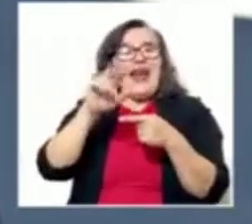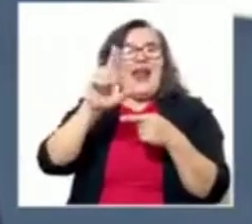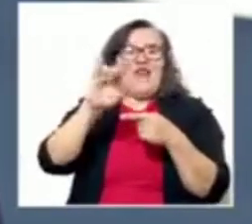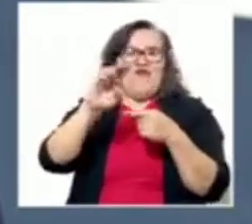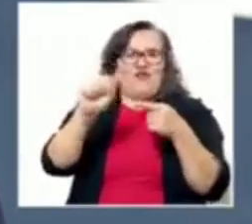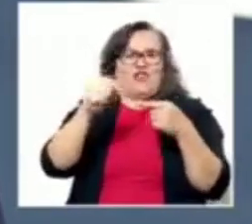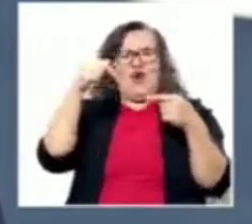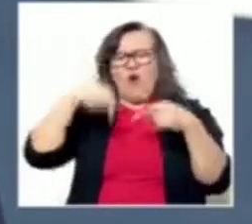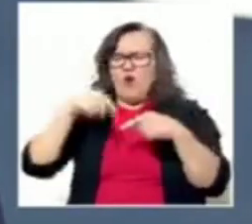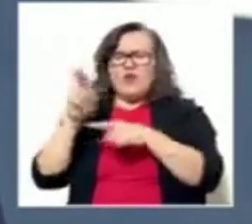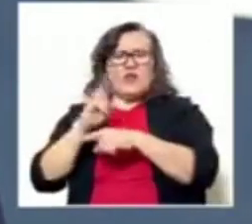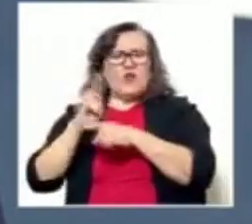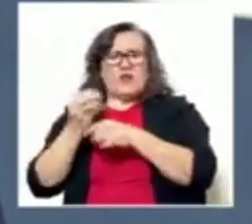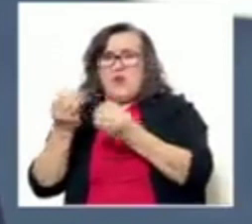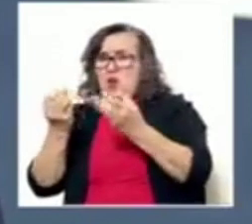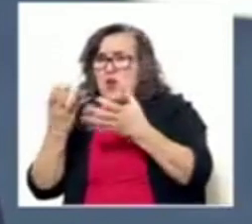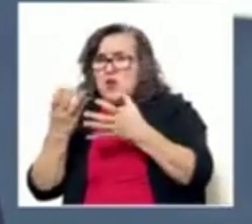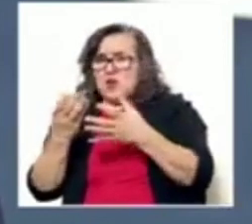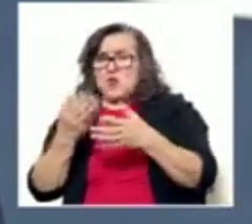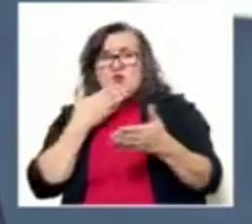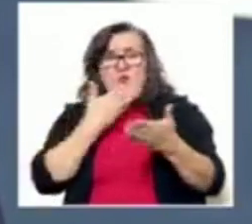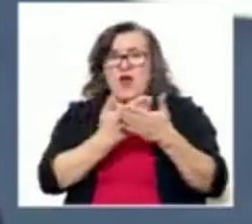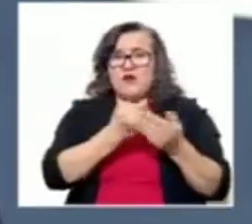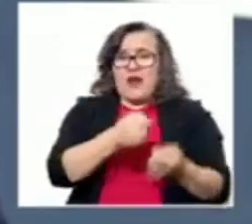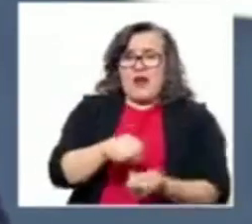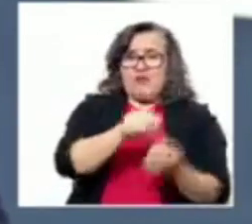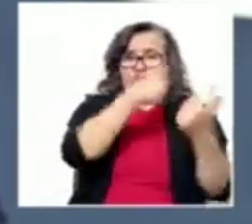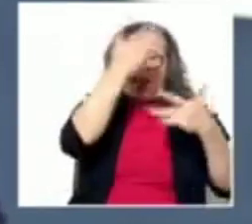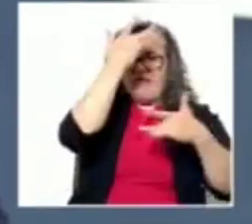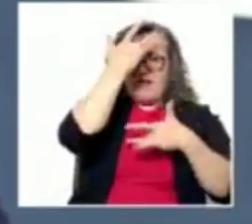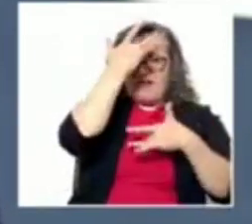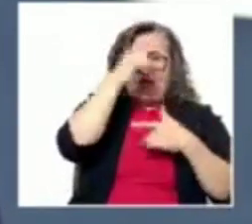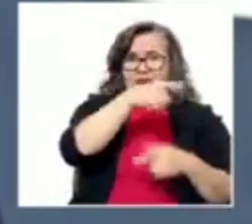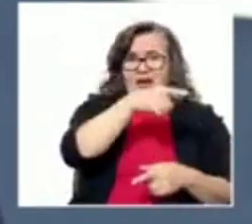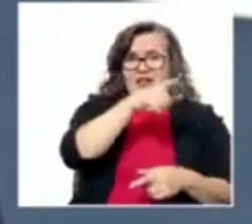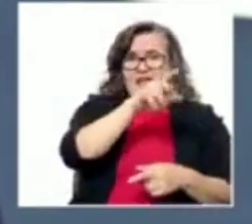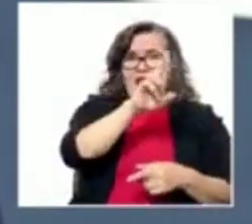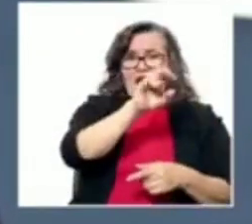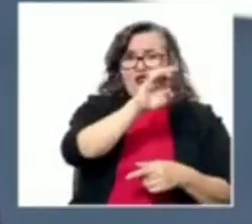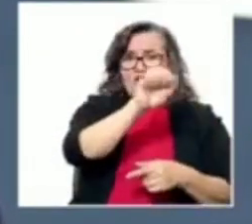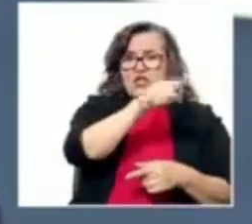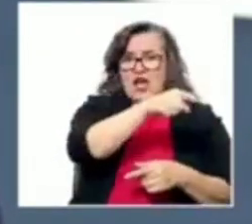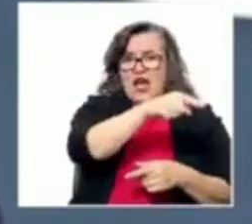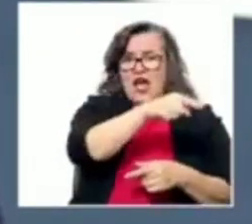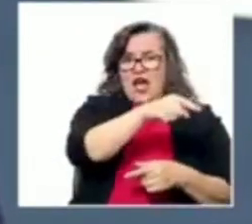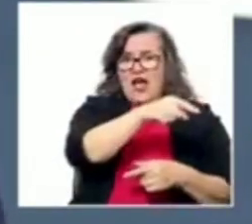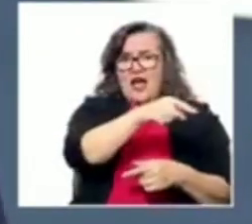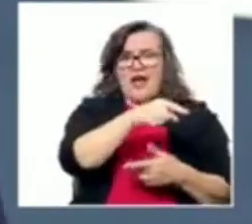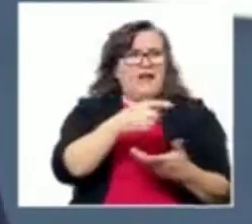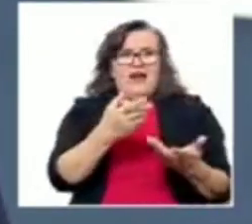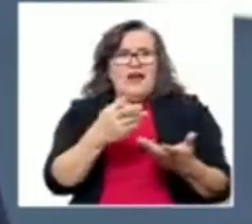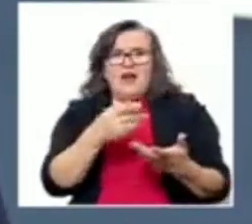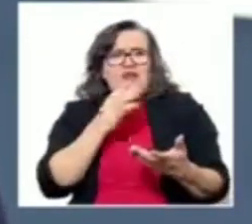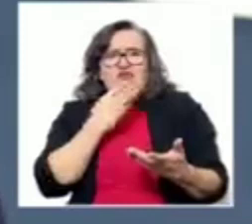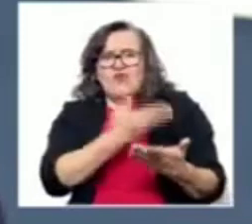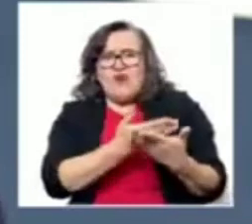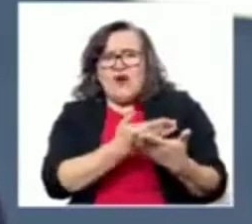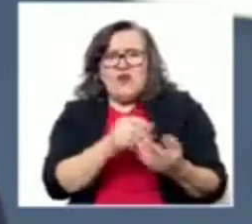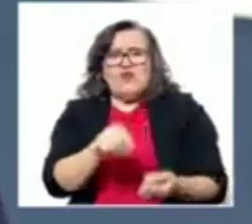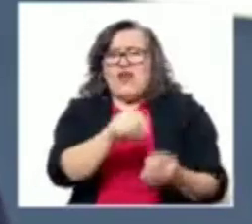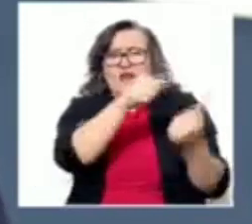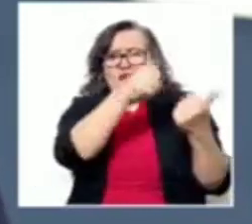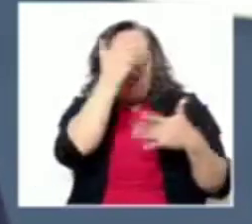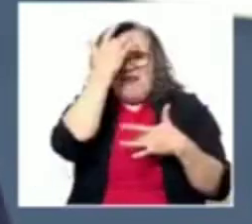utilizando productos que no son 100% efectivos y eso implica que apliquemos más producto, o sea, más caro, y además no es tan